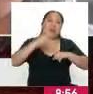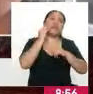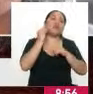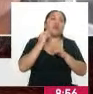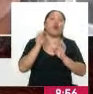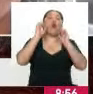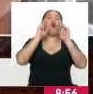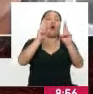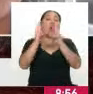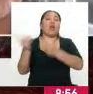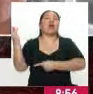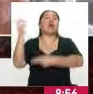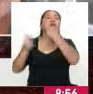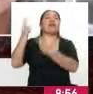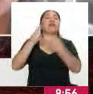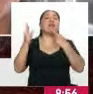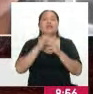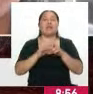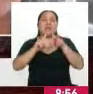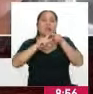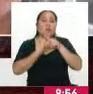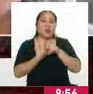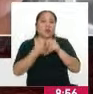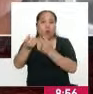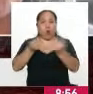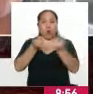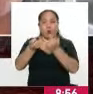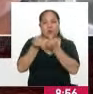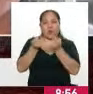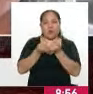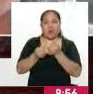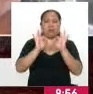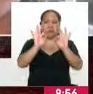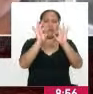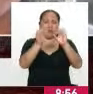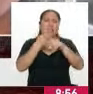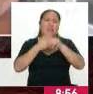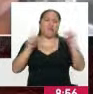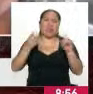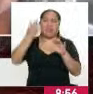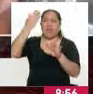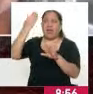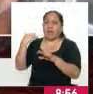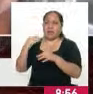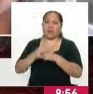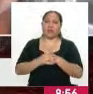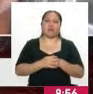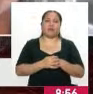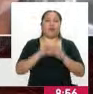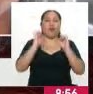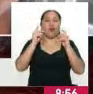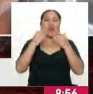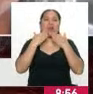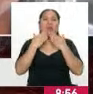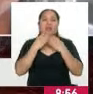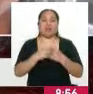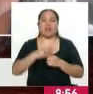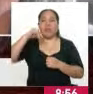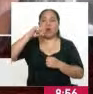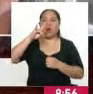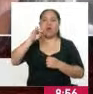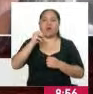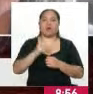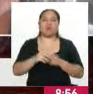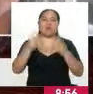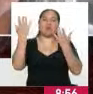empezar un gobierno que sea sustantivamente distinto de los anteriores. Muy bien. Efectivamente, Pablo, esperemos,